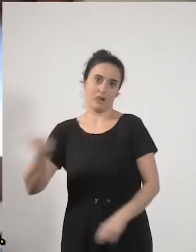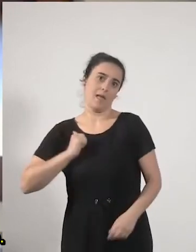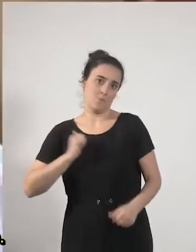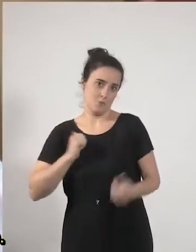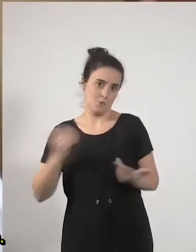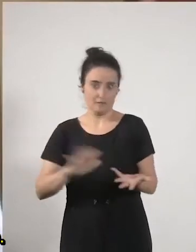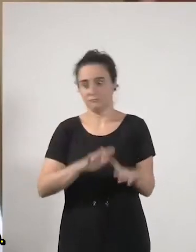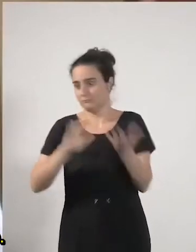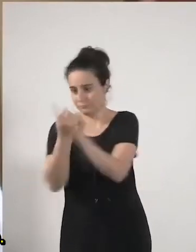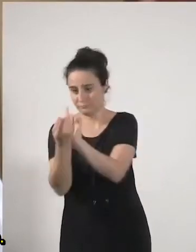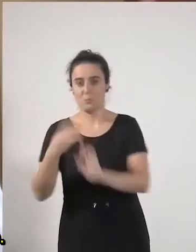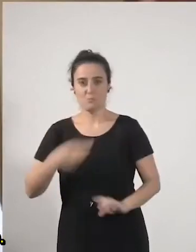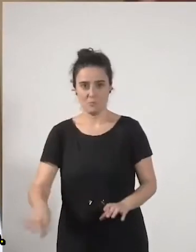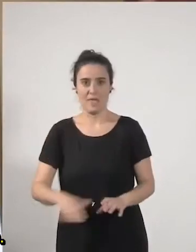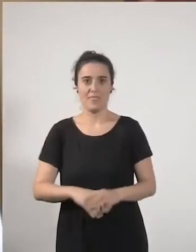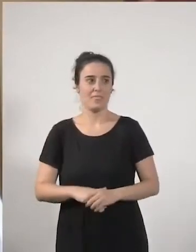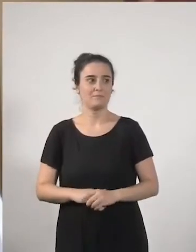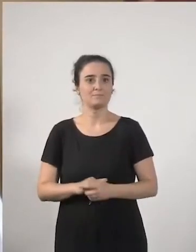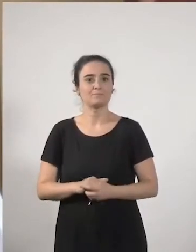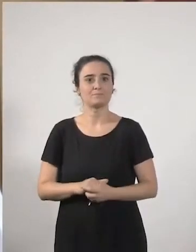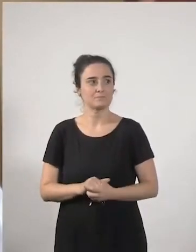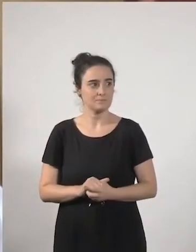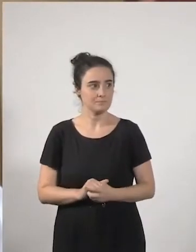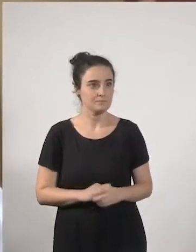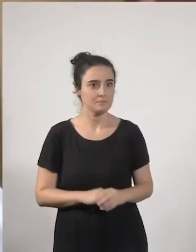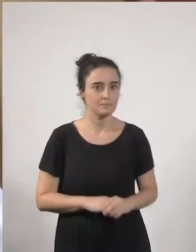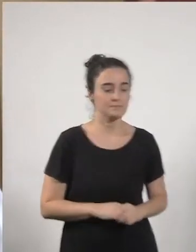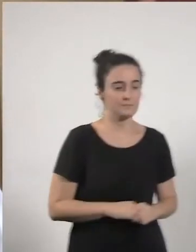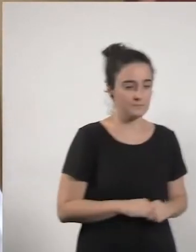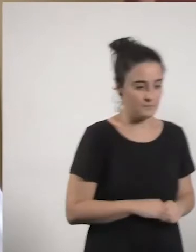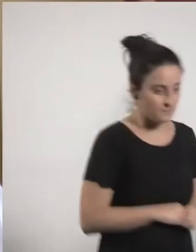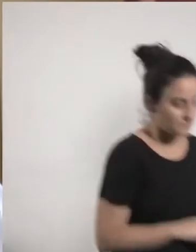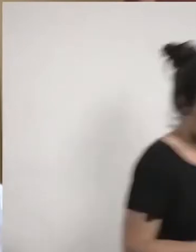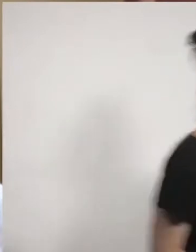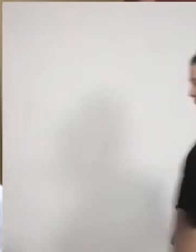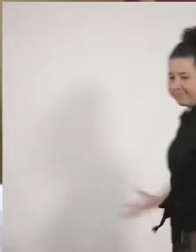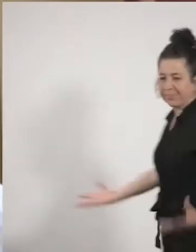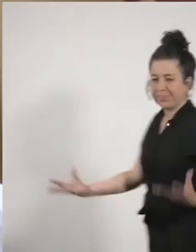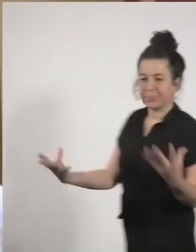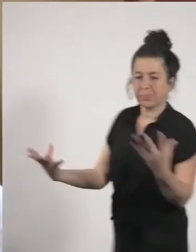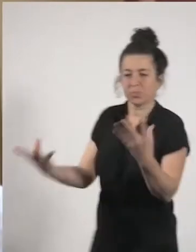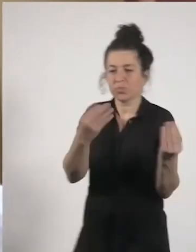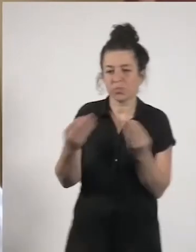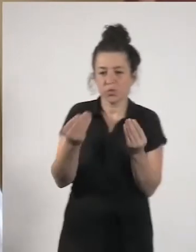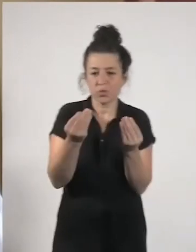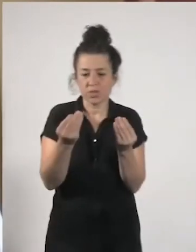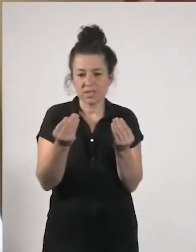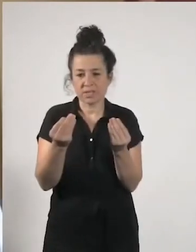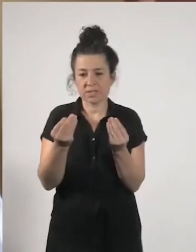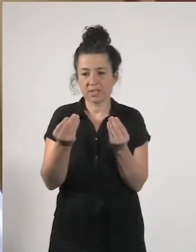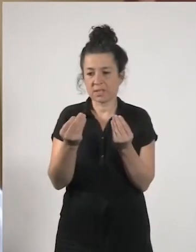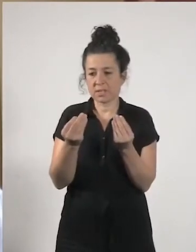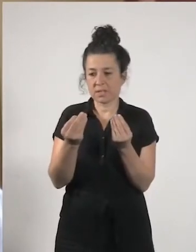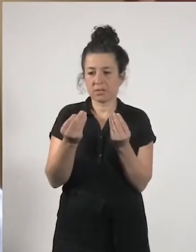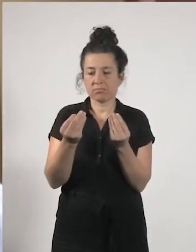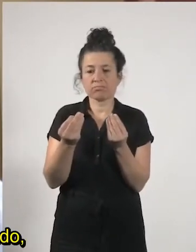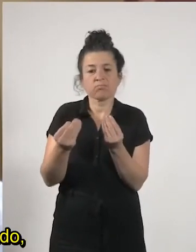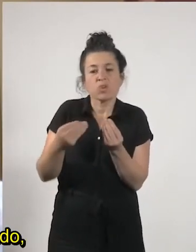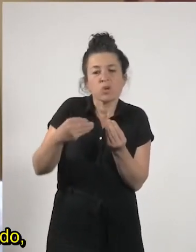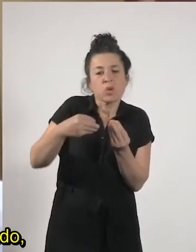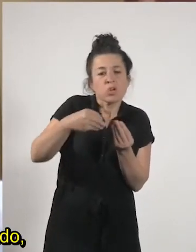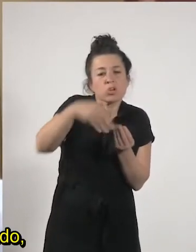muchas notas que pasara limpio yo estoy aquí tomando de momento poniéndolo intentando ponerlo en orden